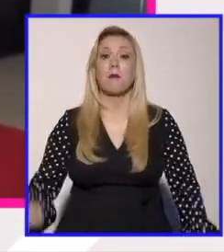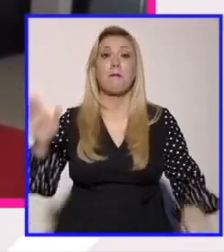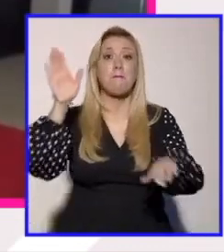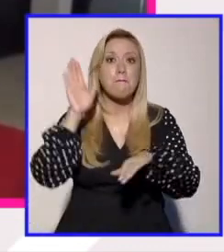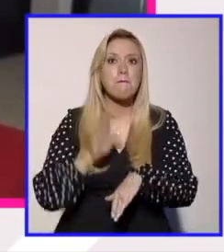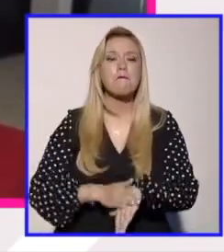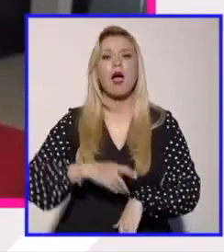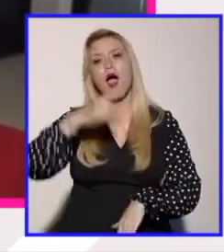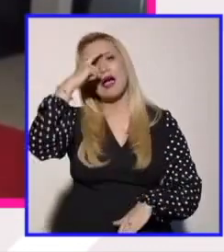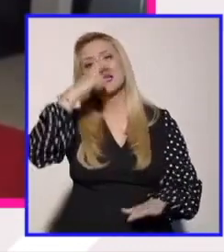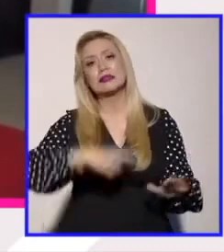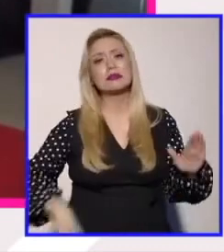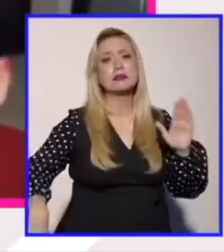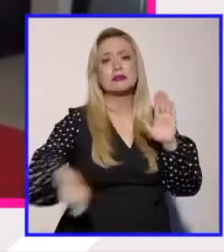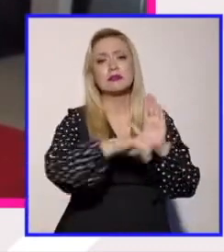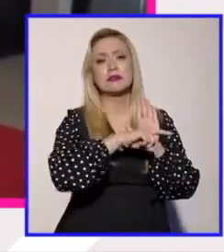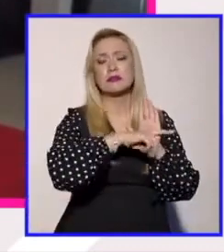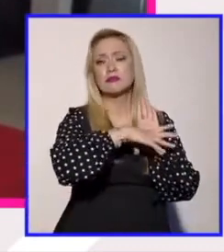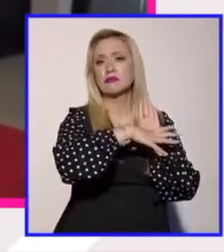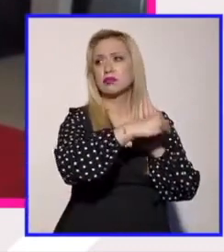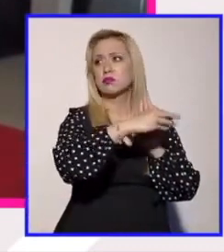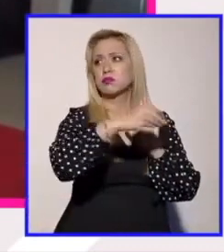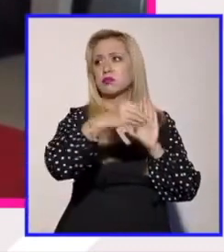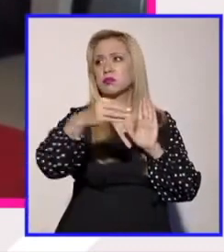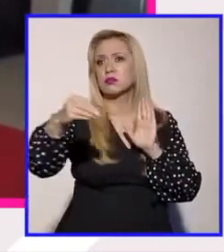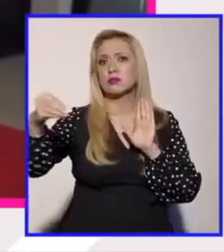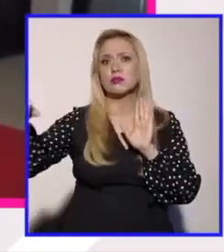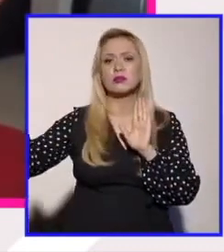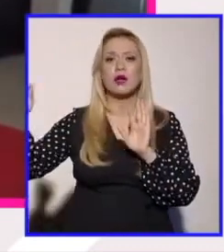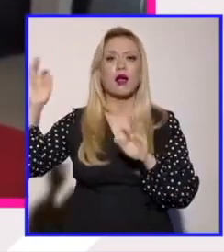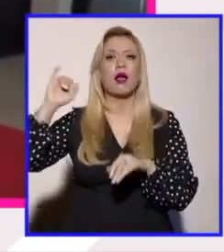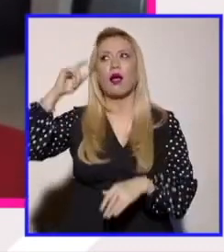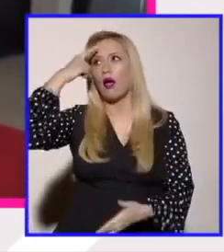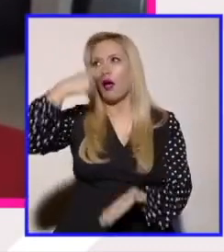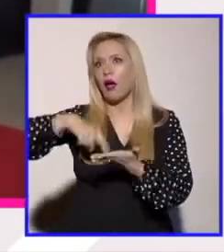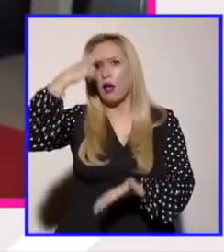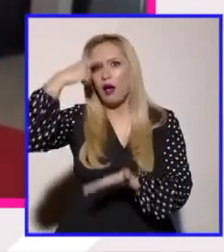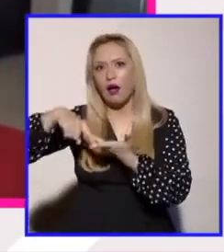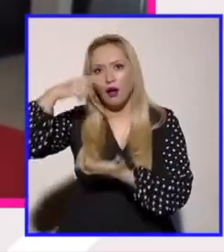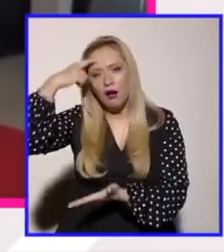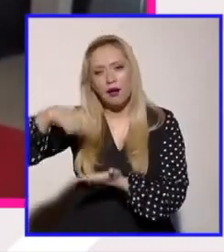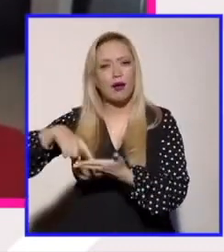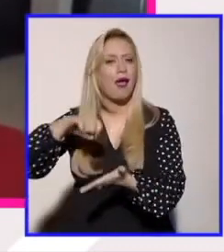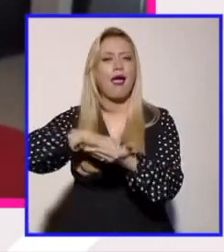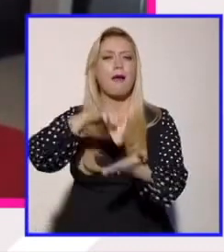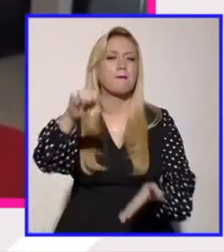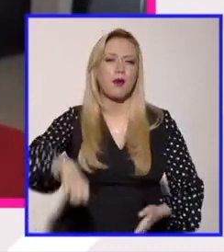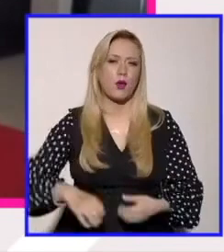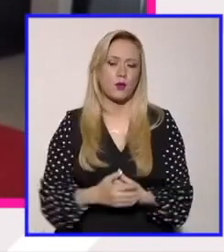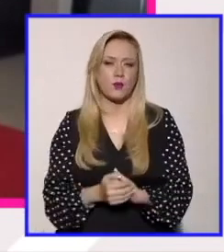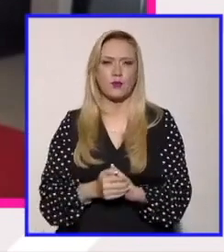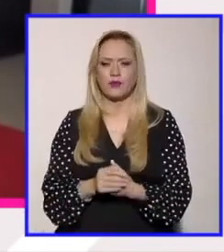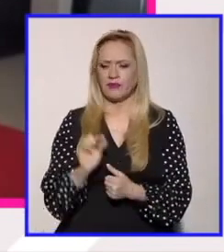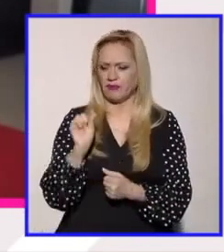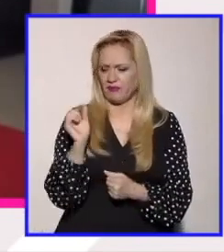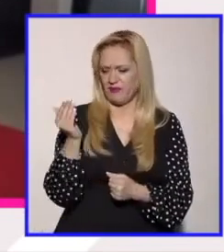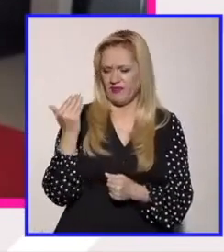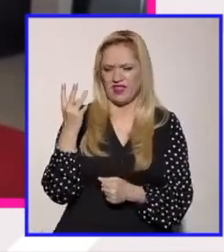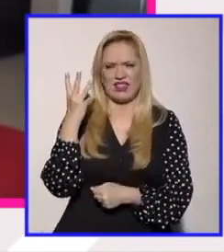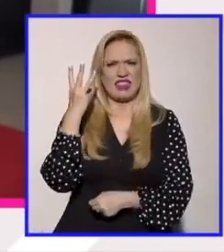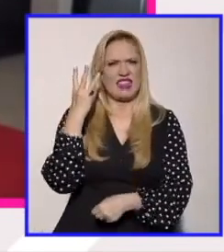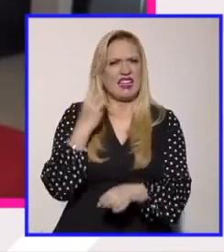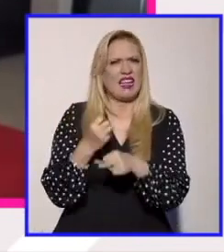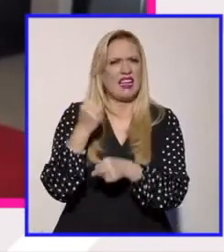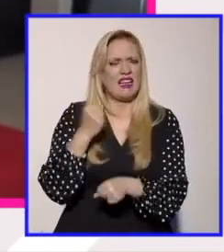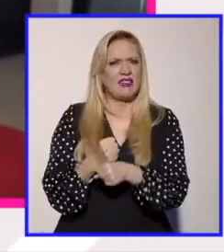repente estas falsedades se las compran. Por ejemplo, se confesó hace tres años